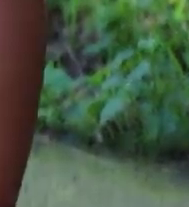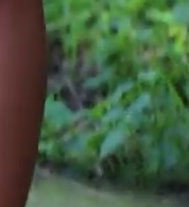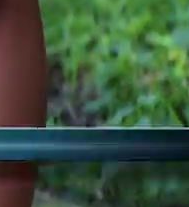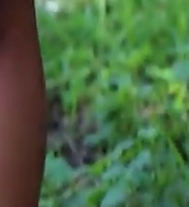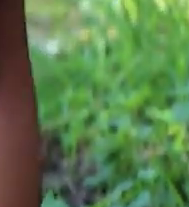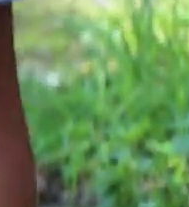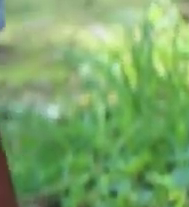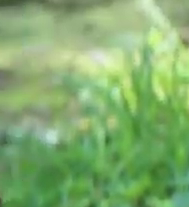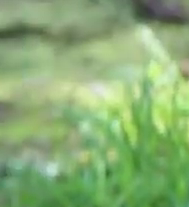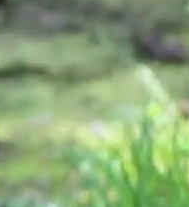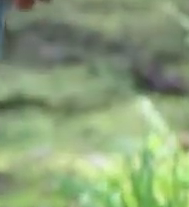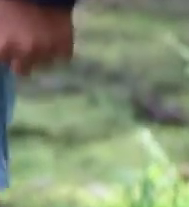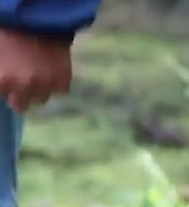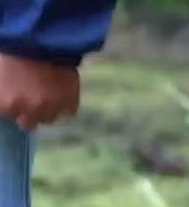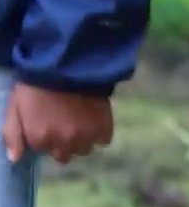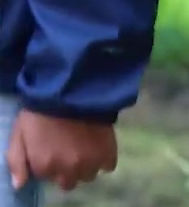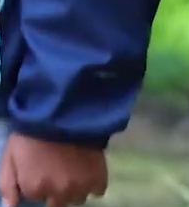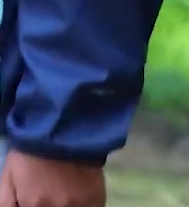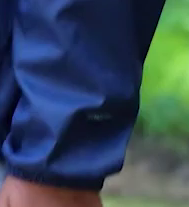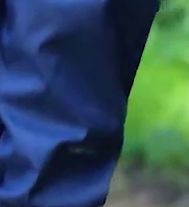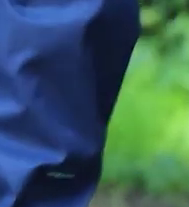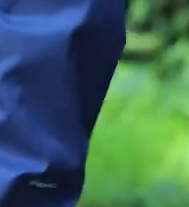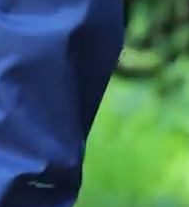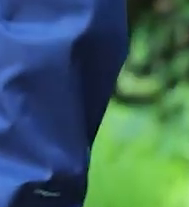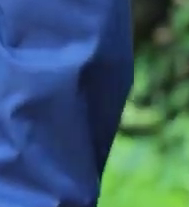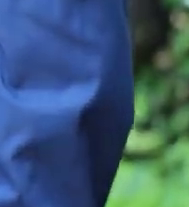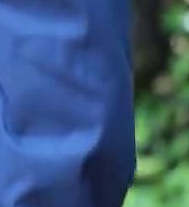Bien. Muy bien.